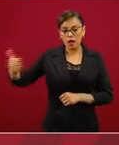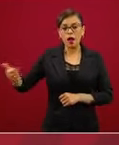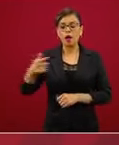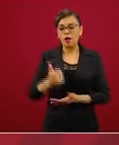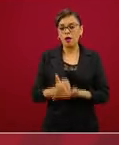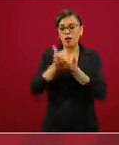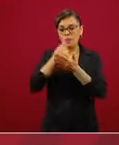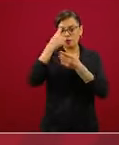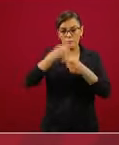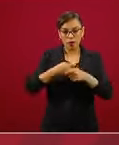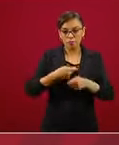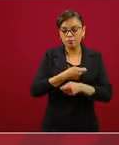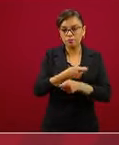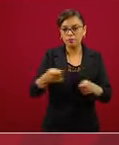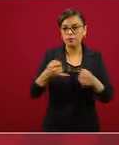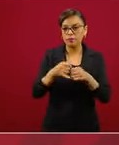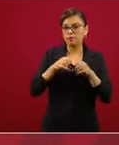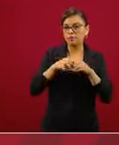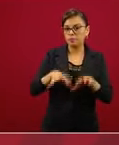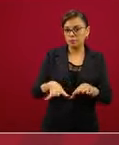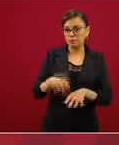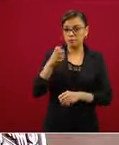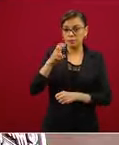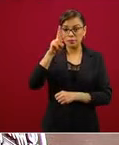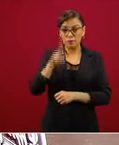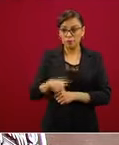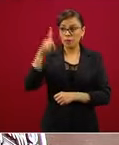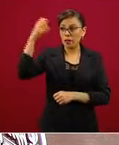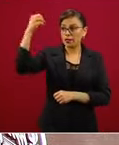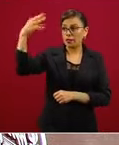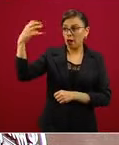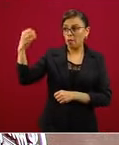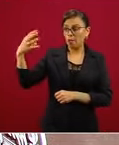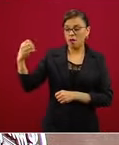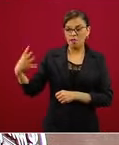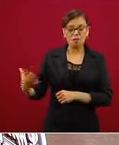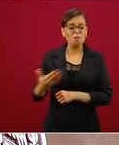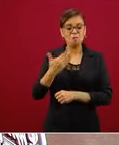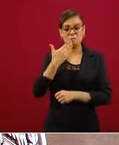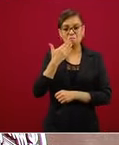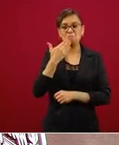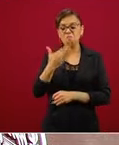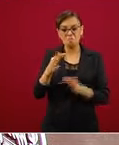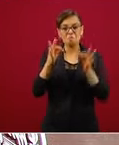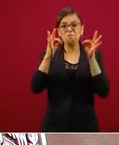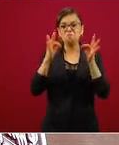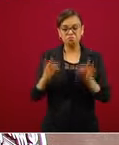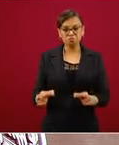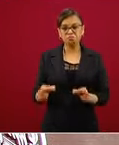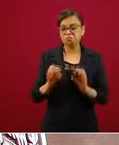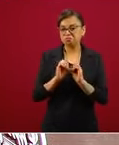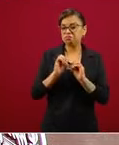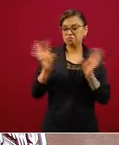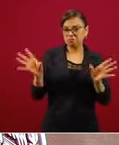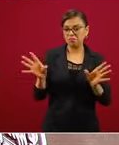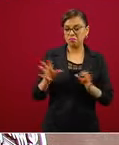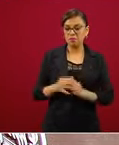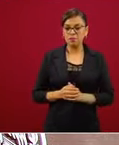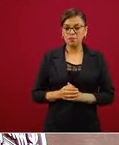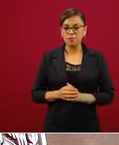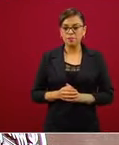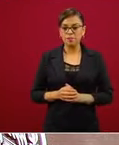muy acertado este esquema de semáforos, en donde de acuerdo con